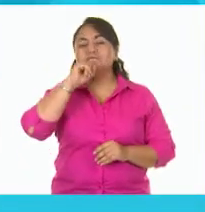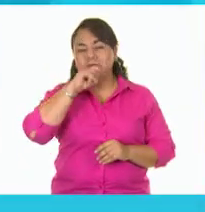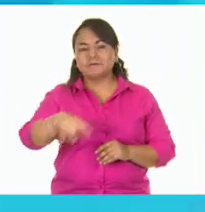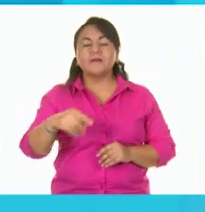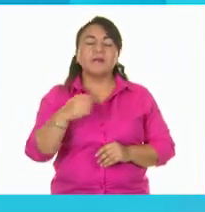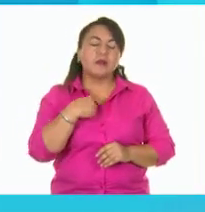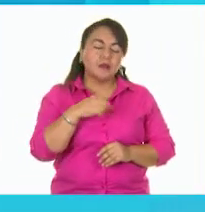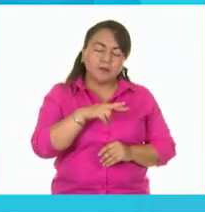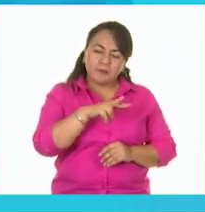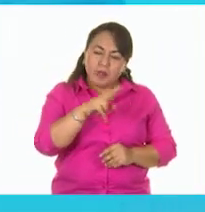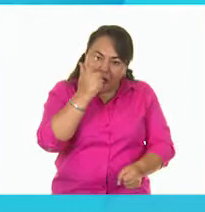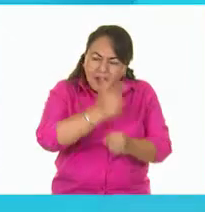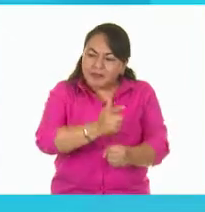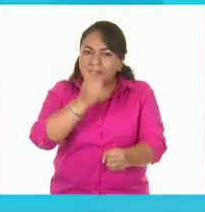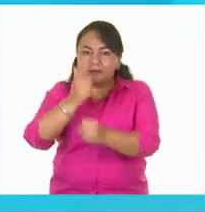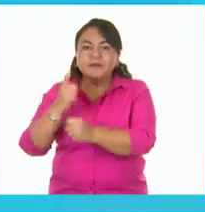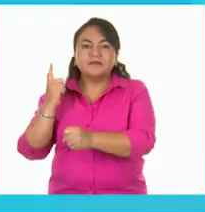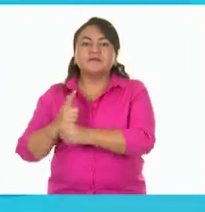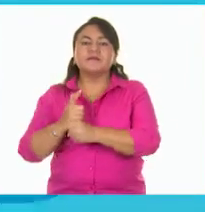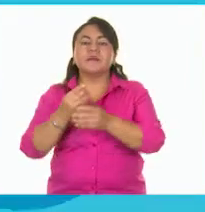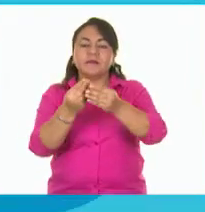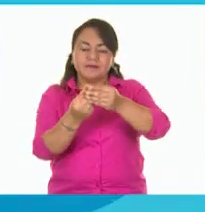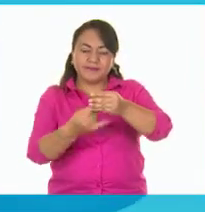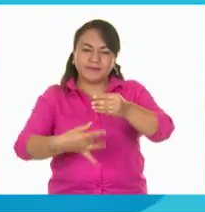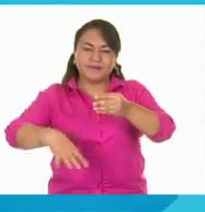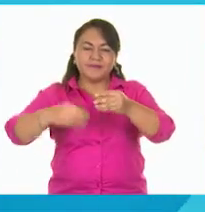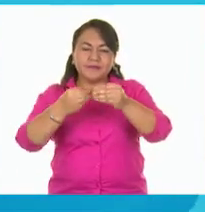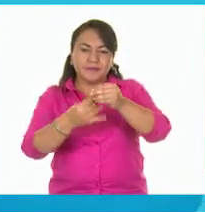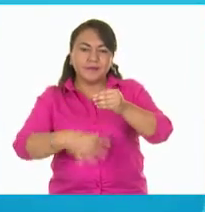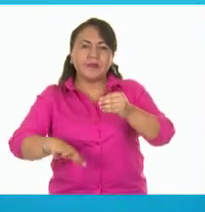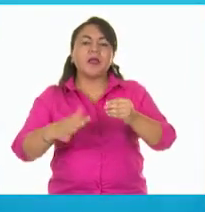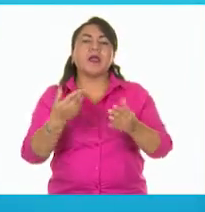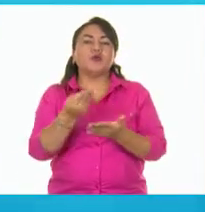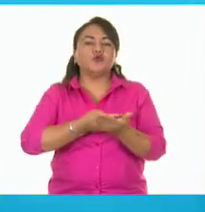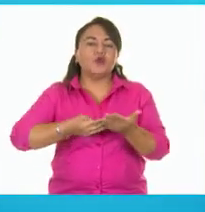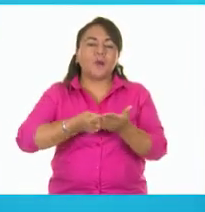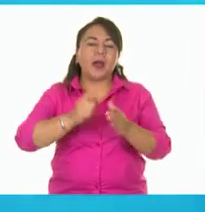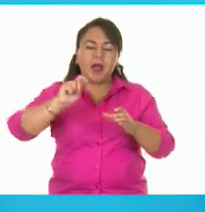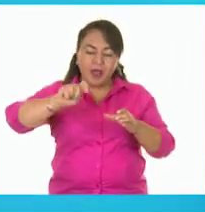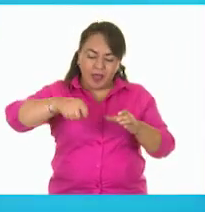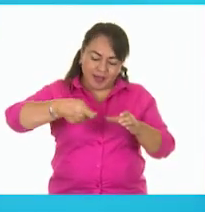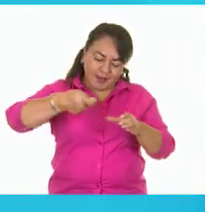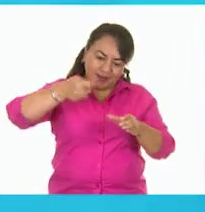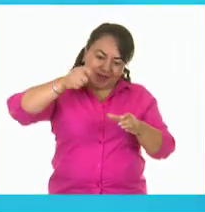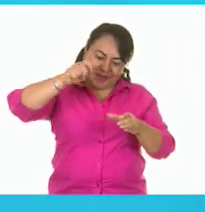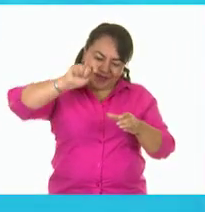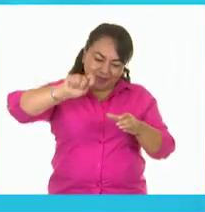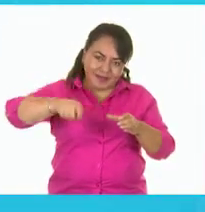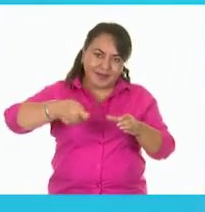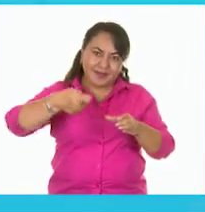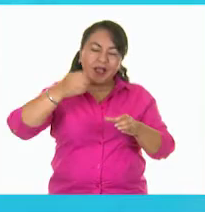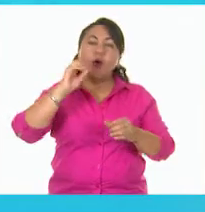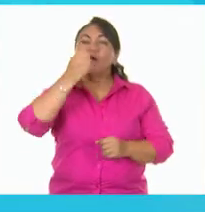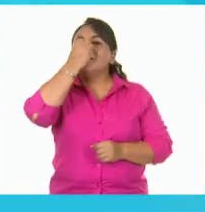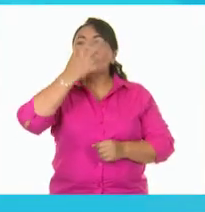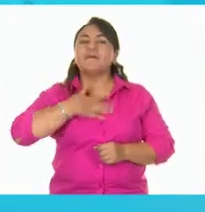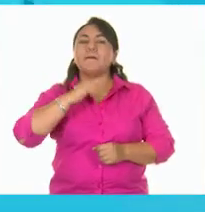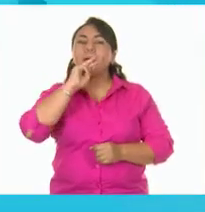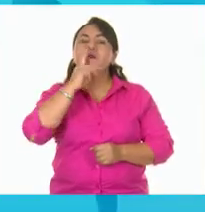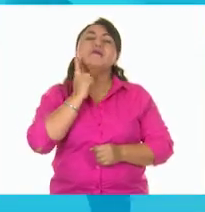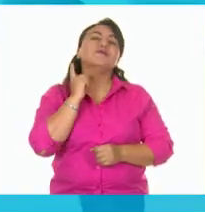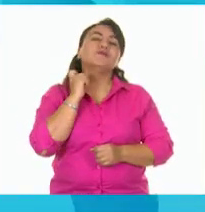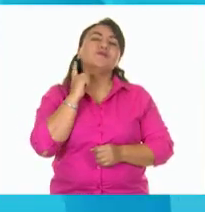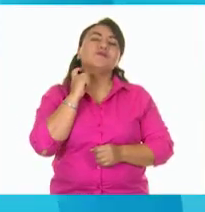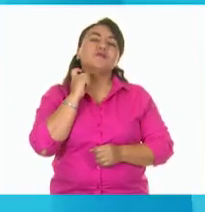También identifico el estado líquido en la sopa como en el perfume de mi mamá se